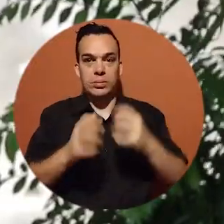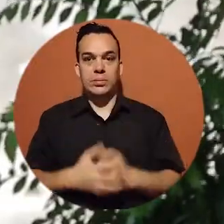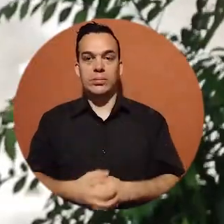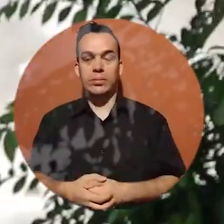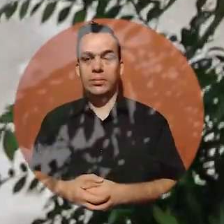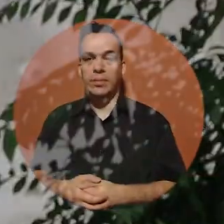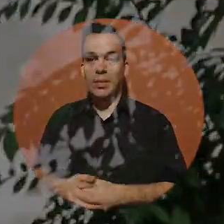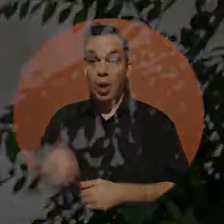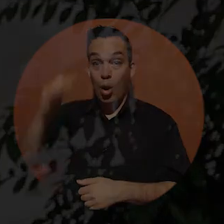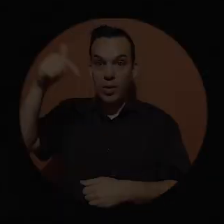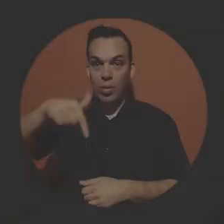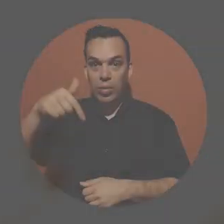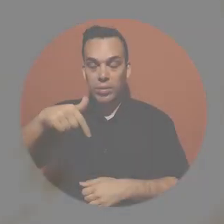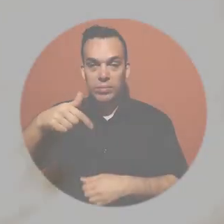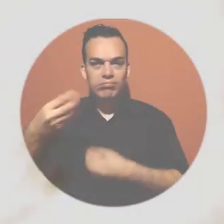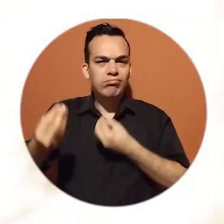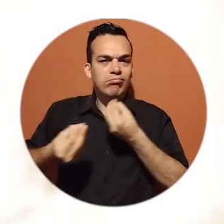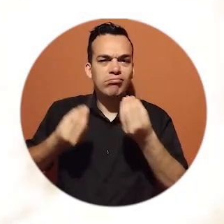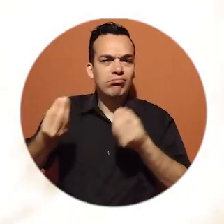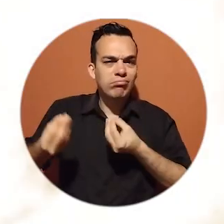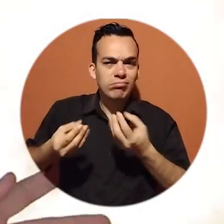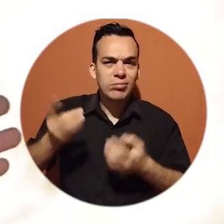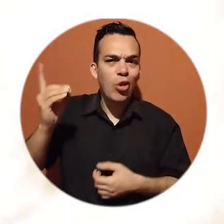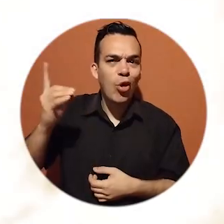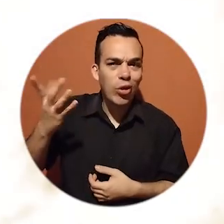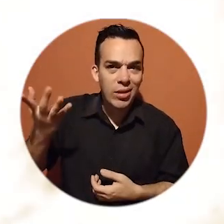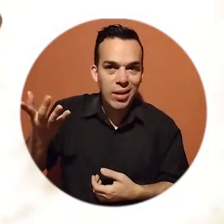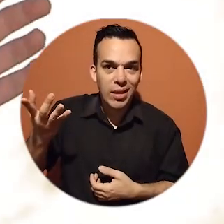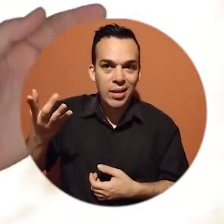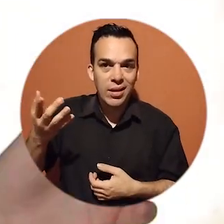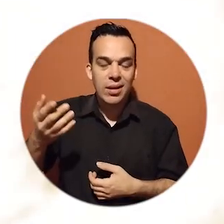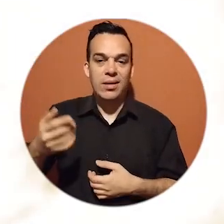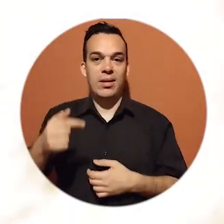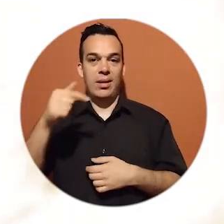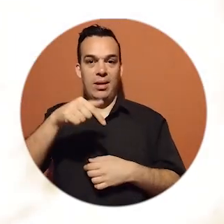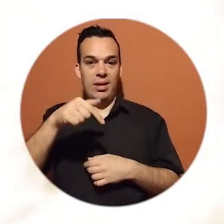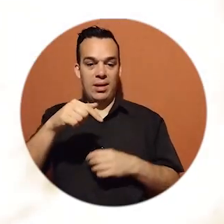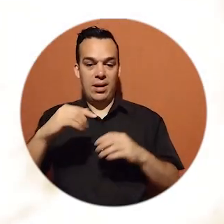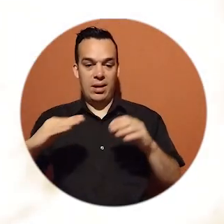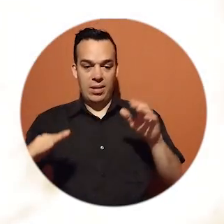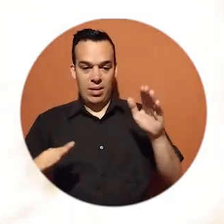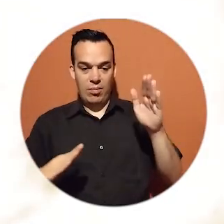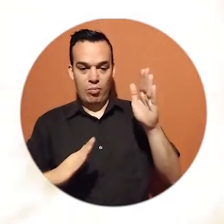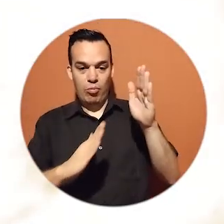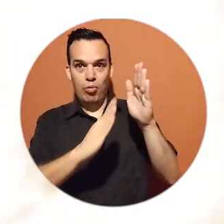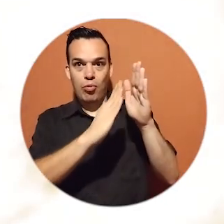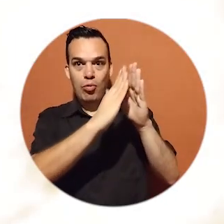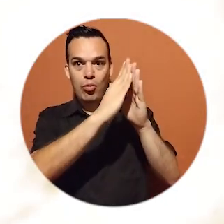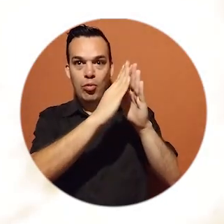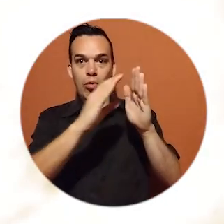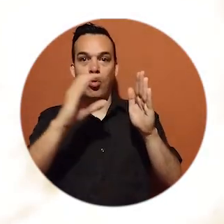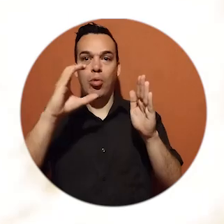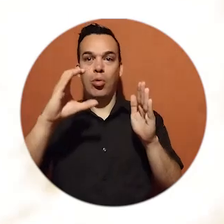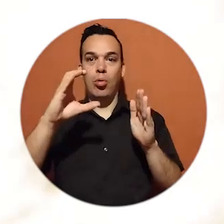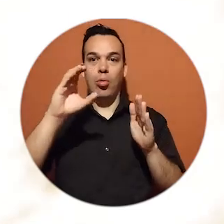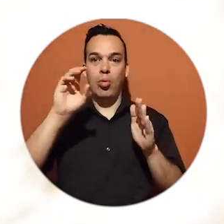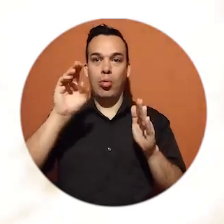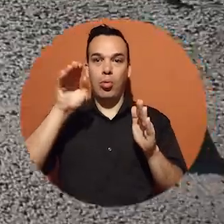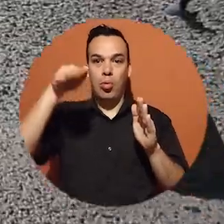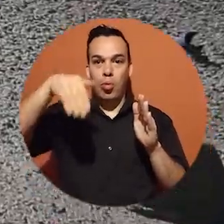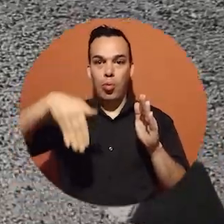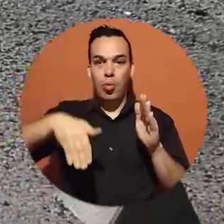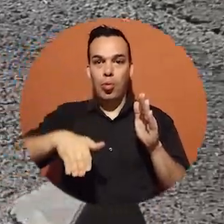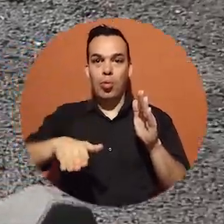cocido. Hoy nos encontramos en el proyecto de Muro Cujuki, etapa 2 y 3. En este caso fue un